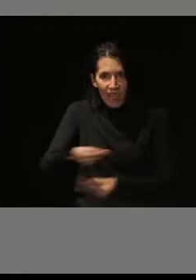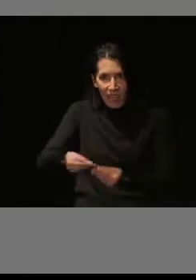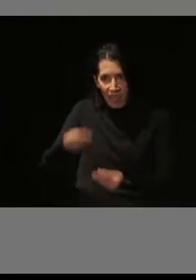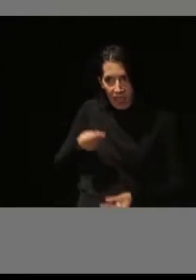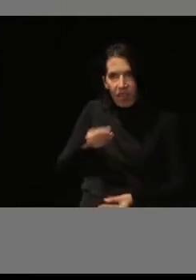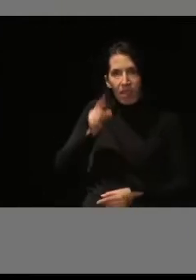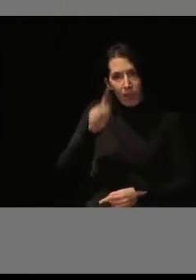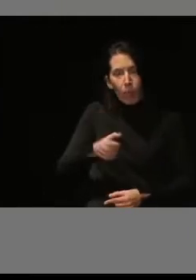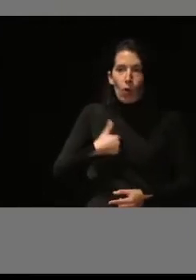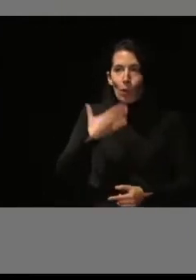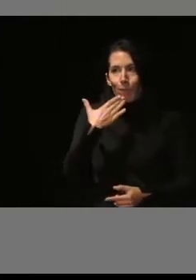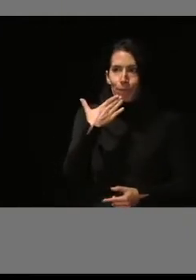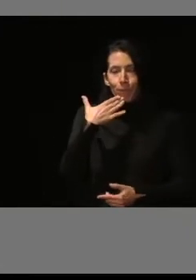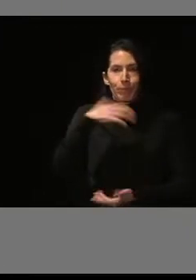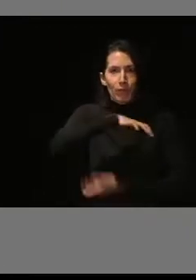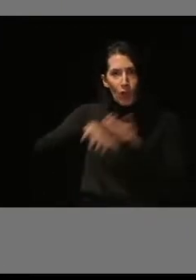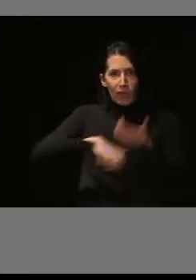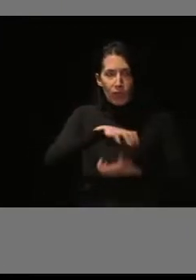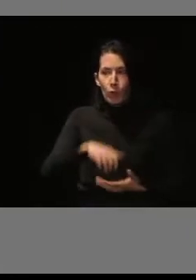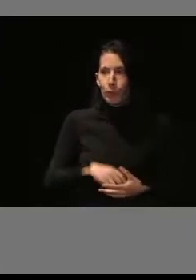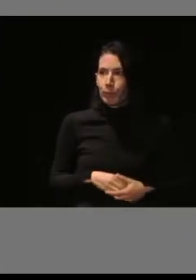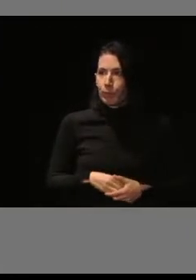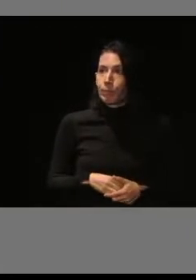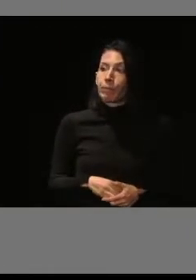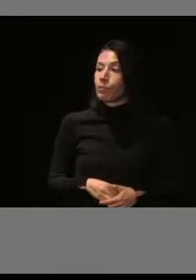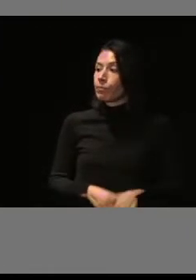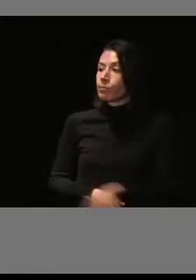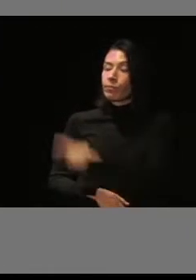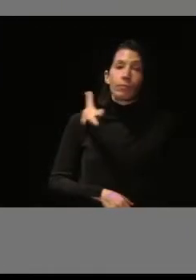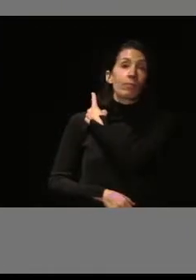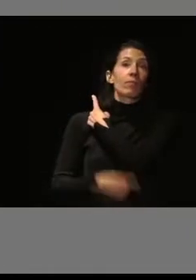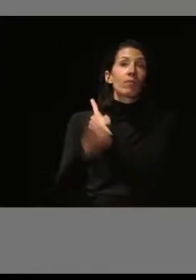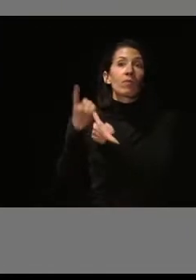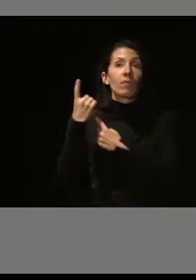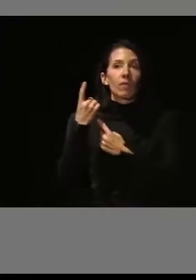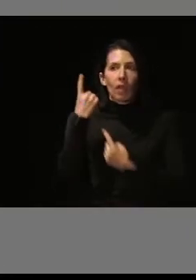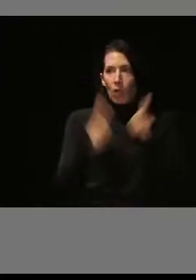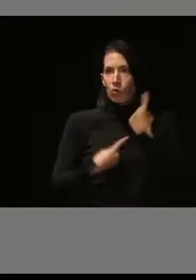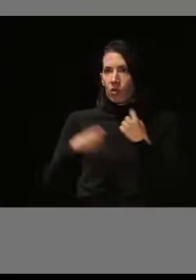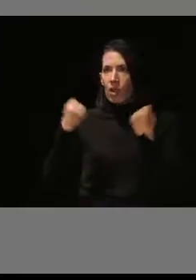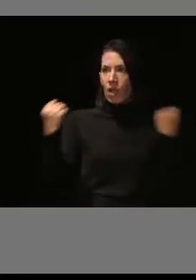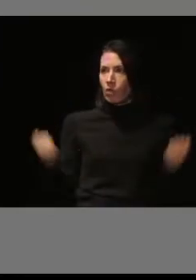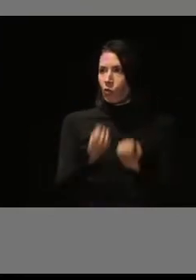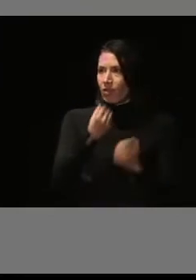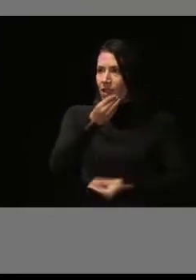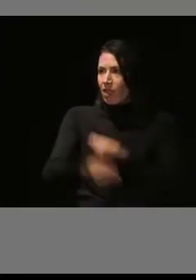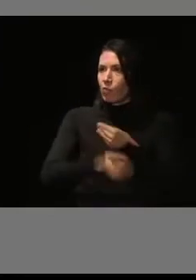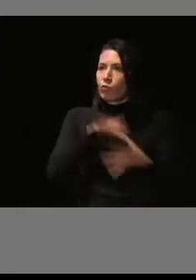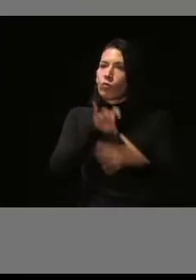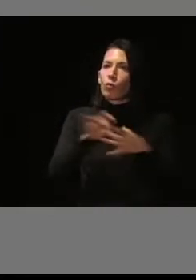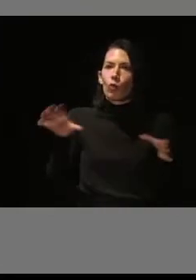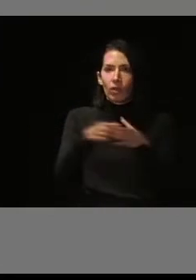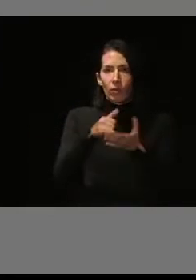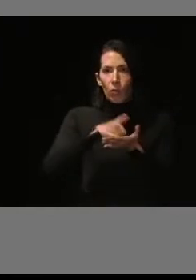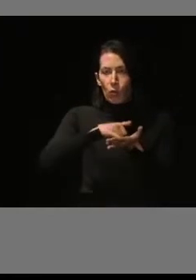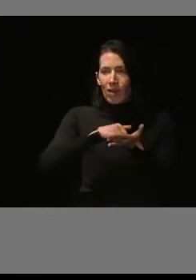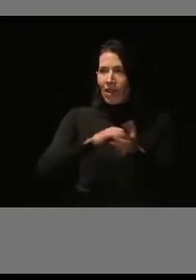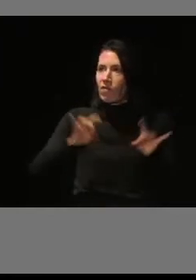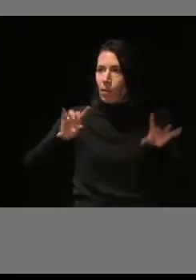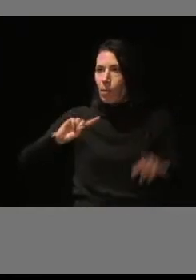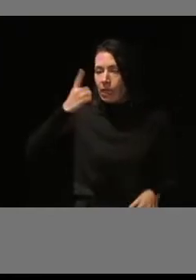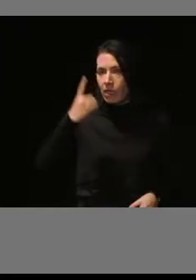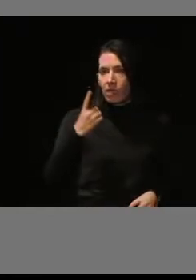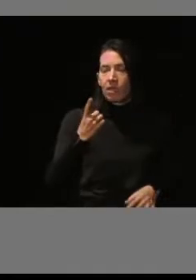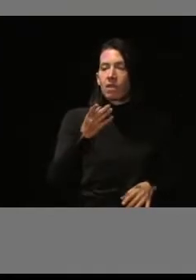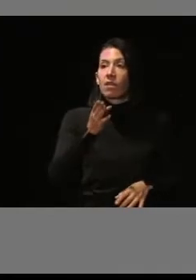Bien, estas son, pues, algunas de las actuaciones que desarrollamos hacia los colectivos más vulnerables. No obstante,